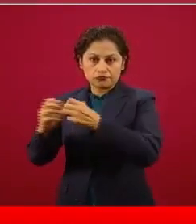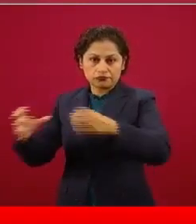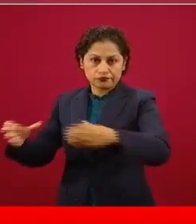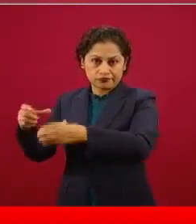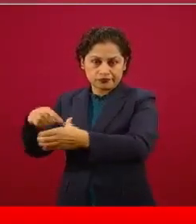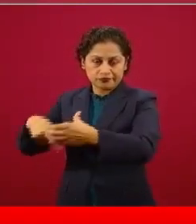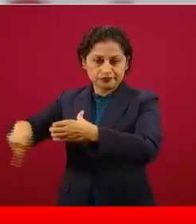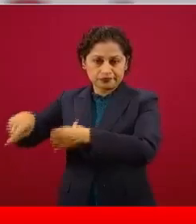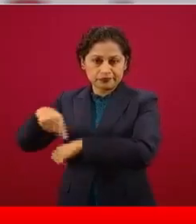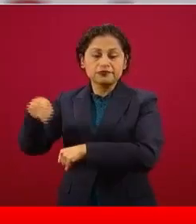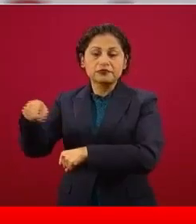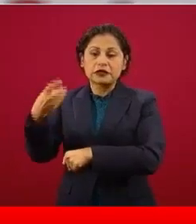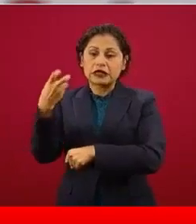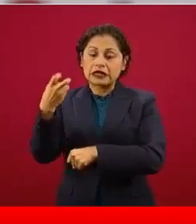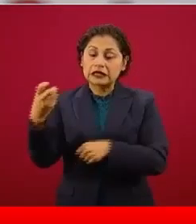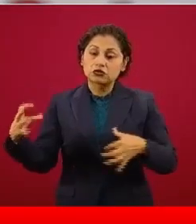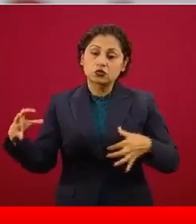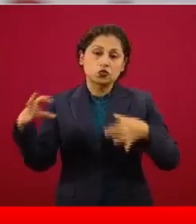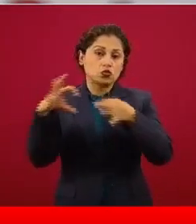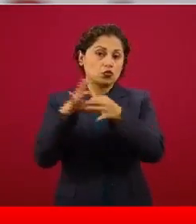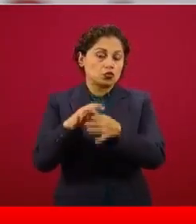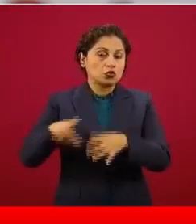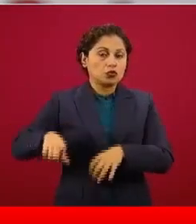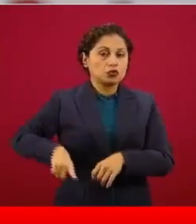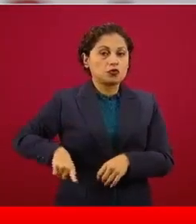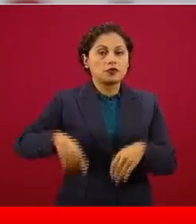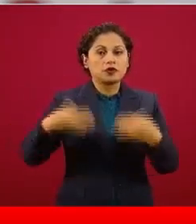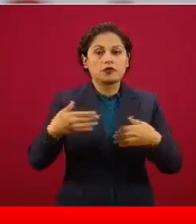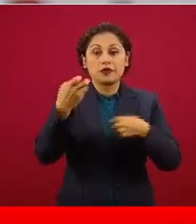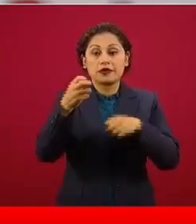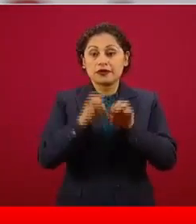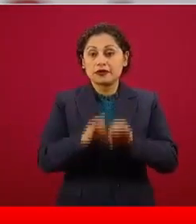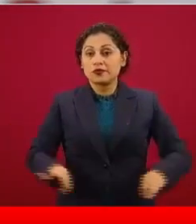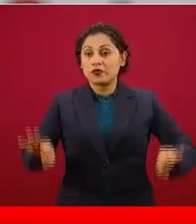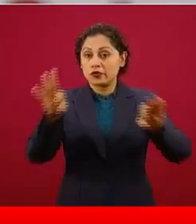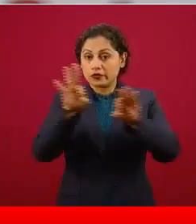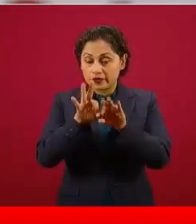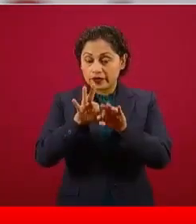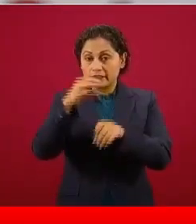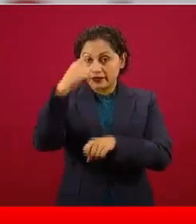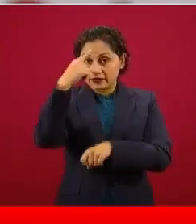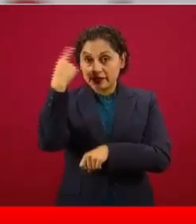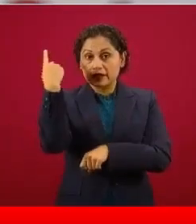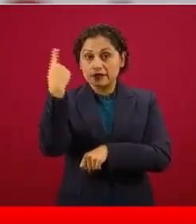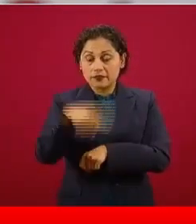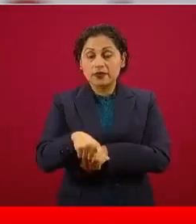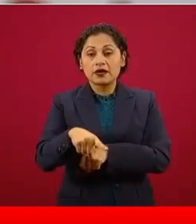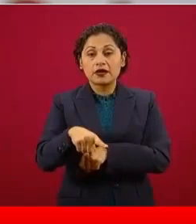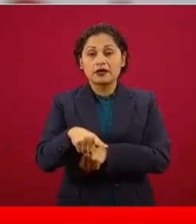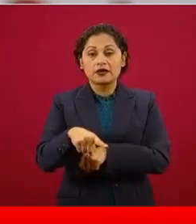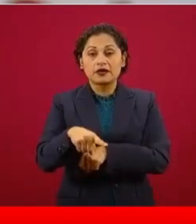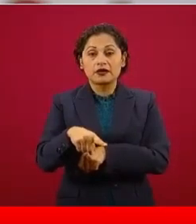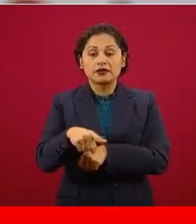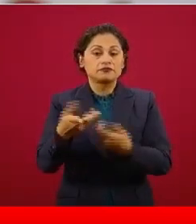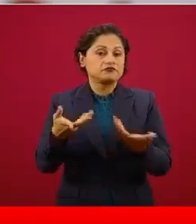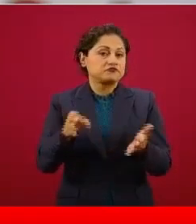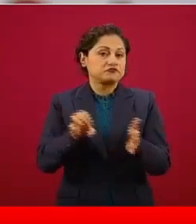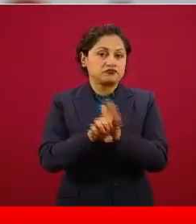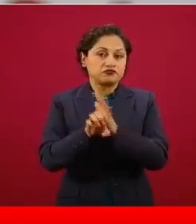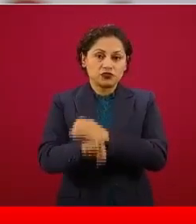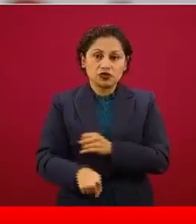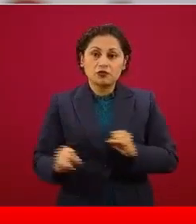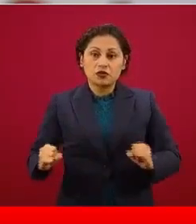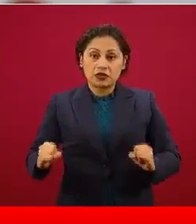una importante participación, por un lado, desde las instituciones de la Cancillería